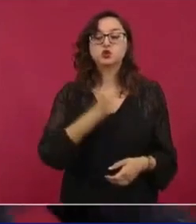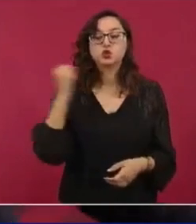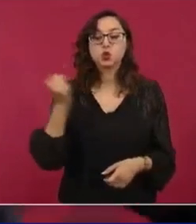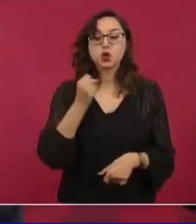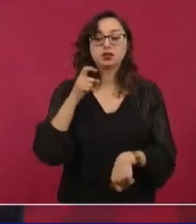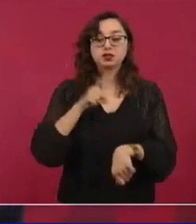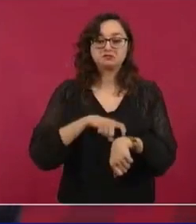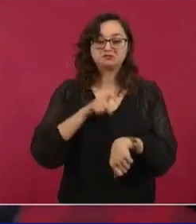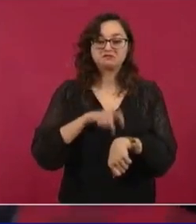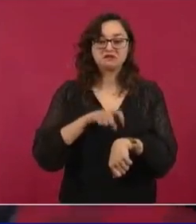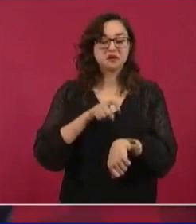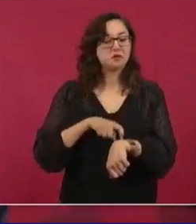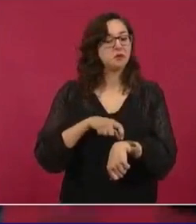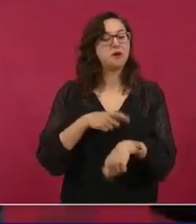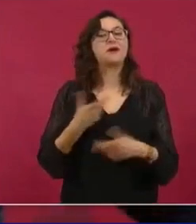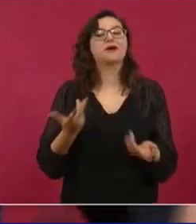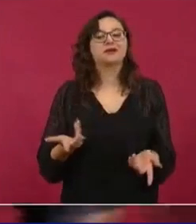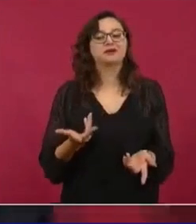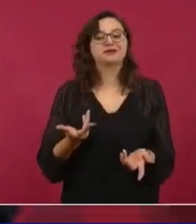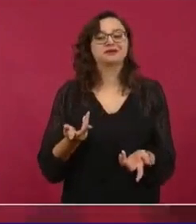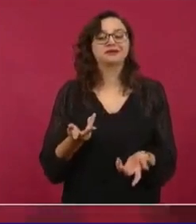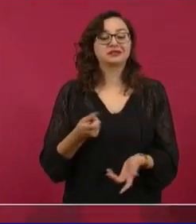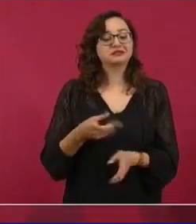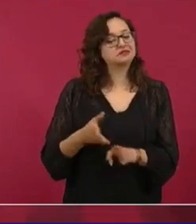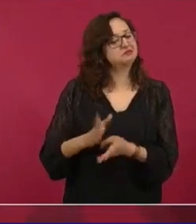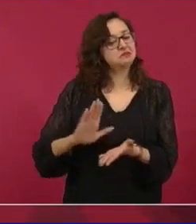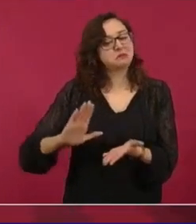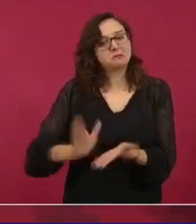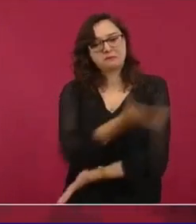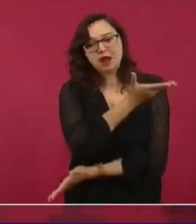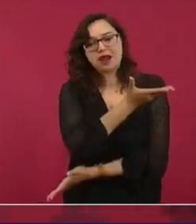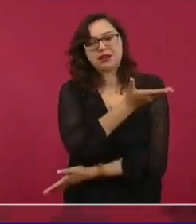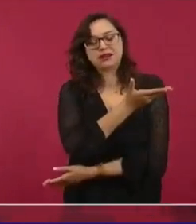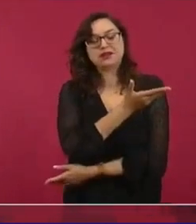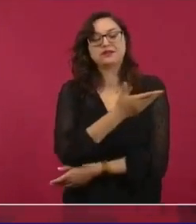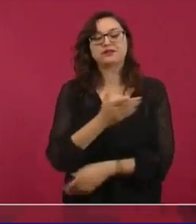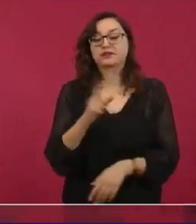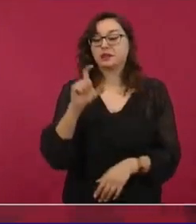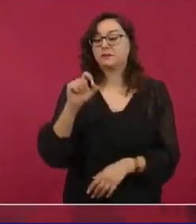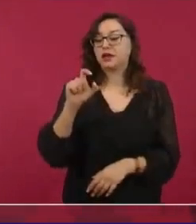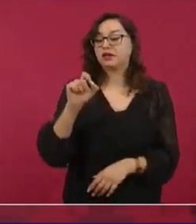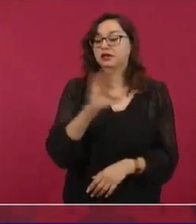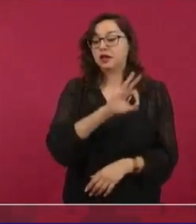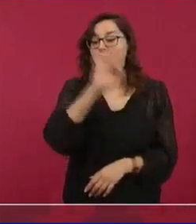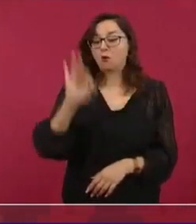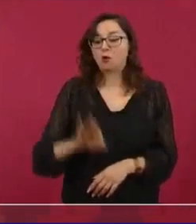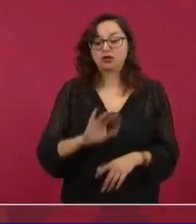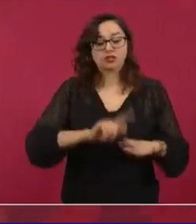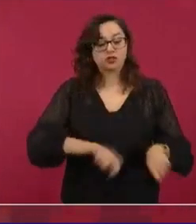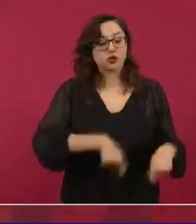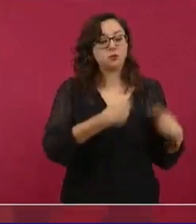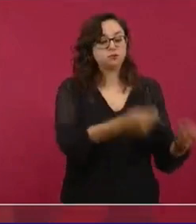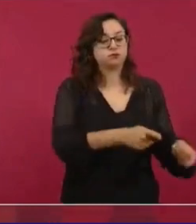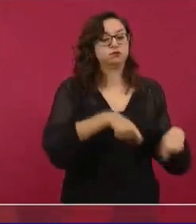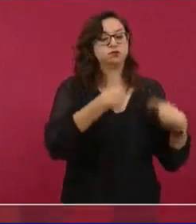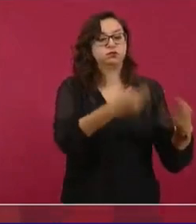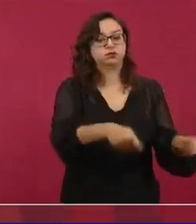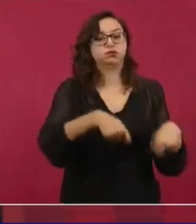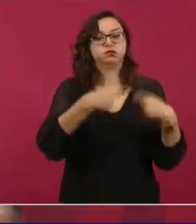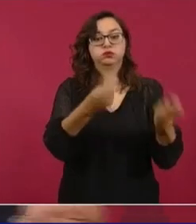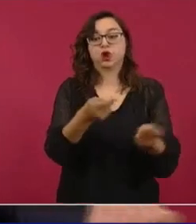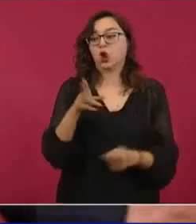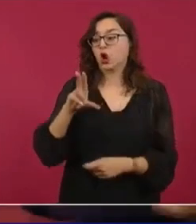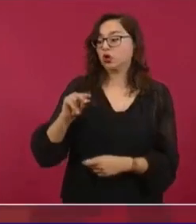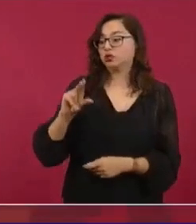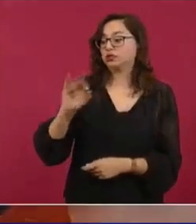sólo abarcaron el 20 por ciento de toda la zona petrolera, el